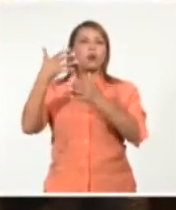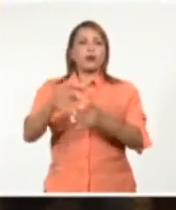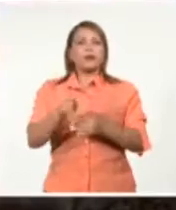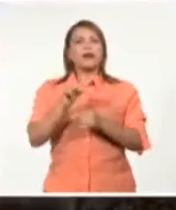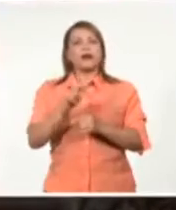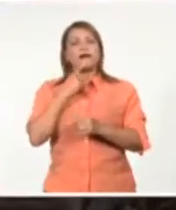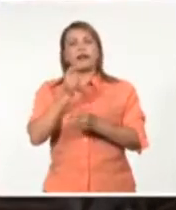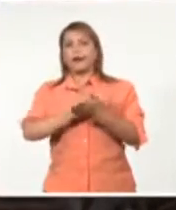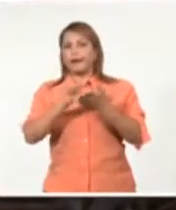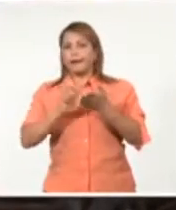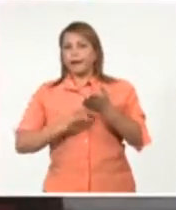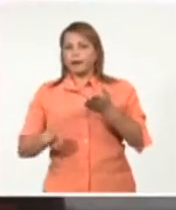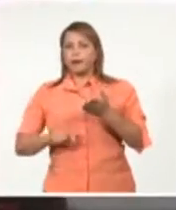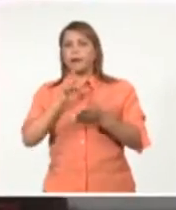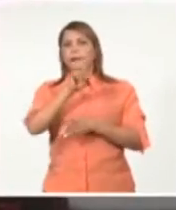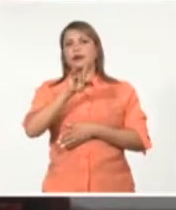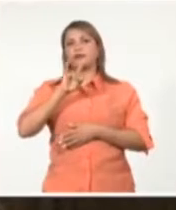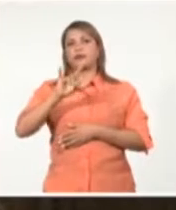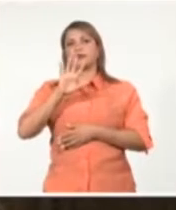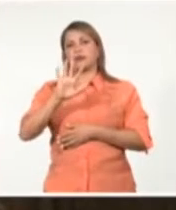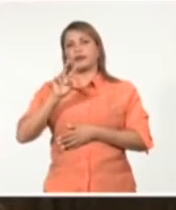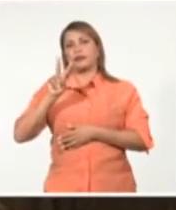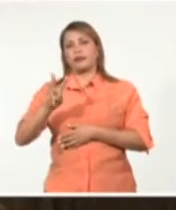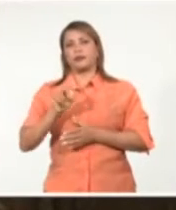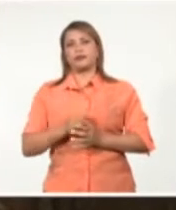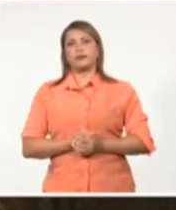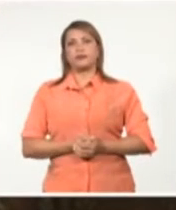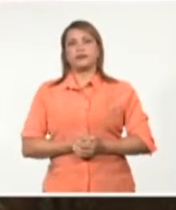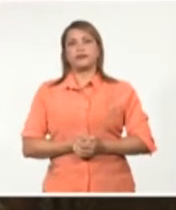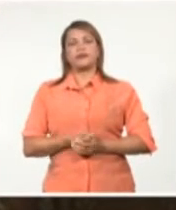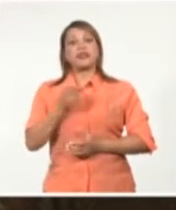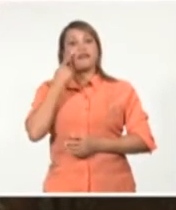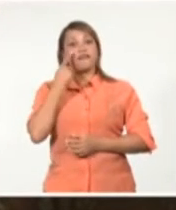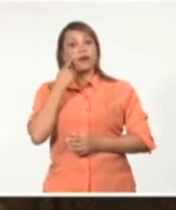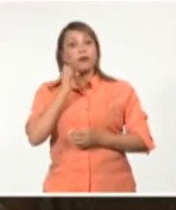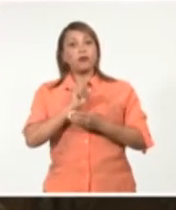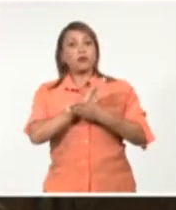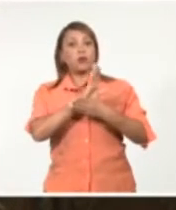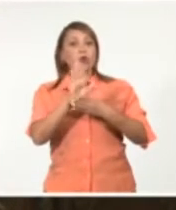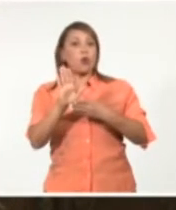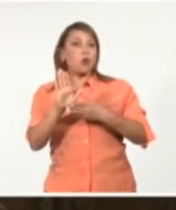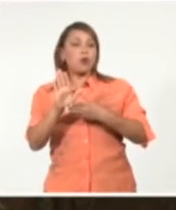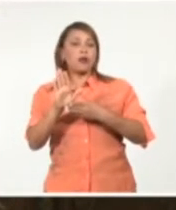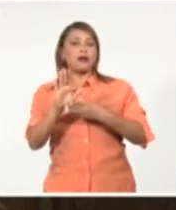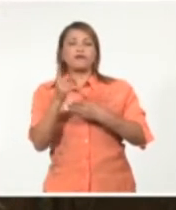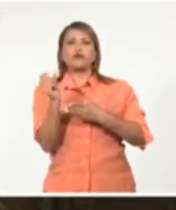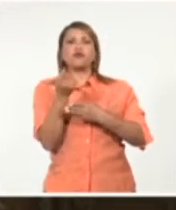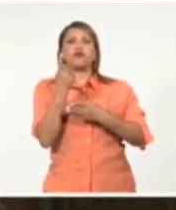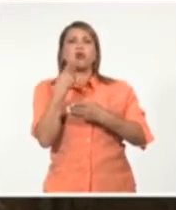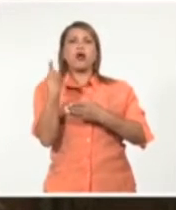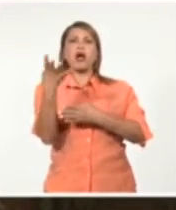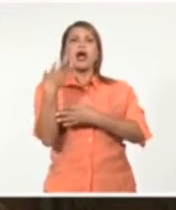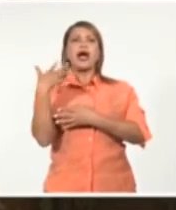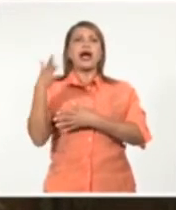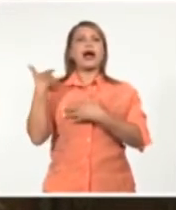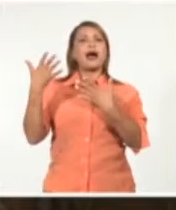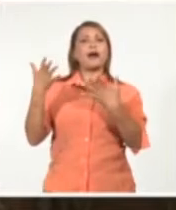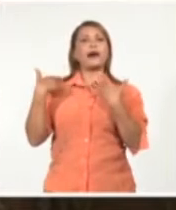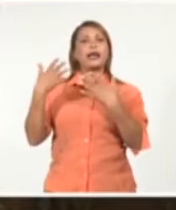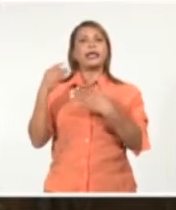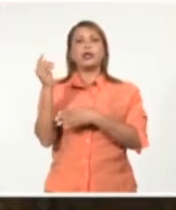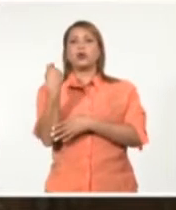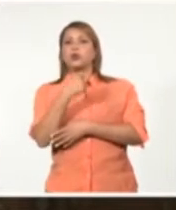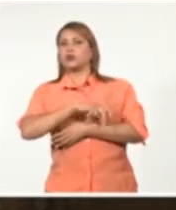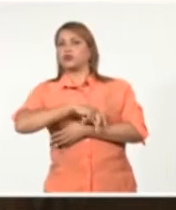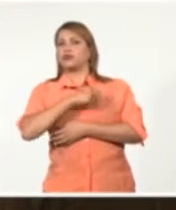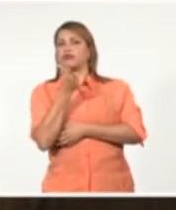premios Cervantes 1992. Encontramos piezas, no solamente los abanicos que es lo que más se ha comentado